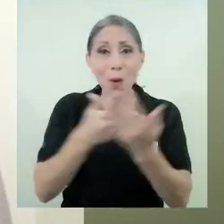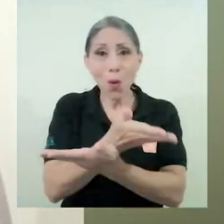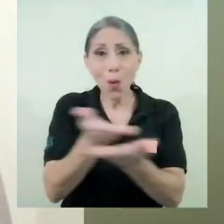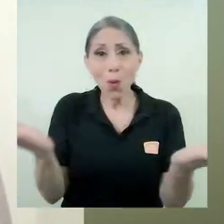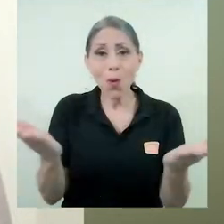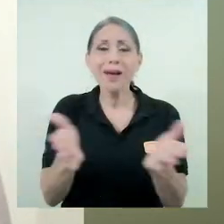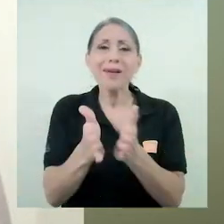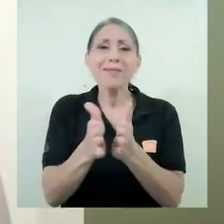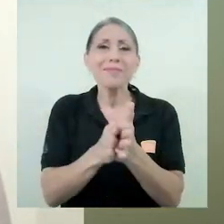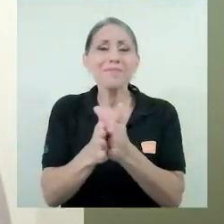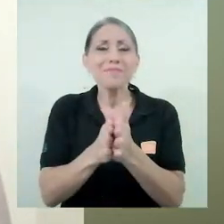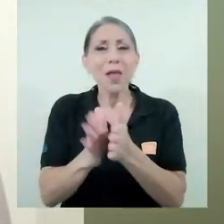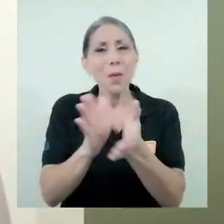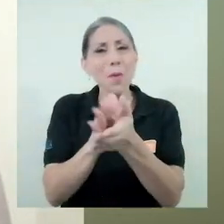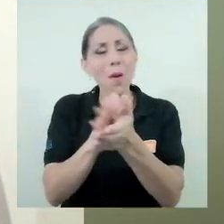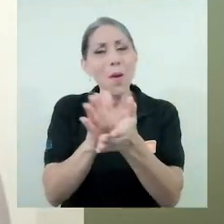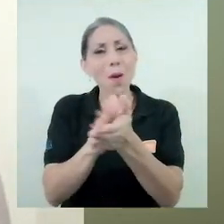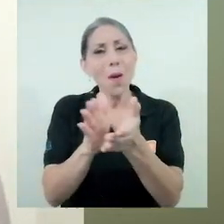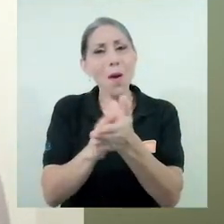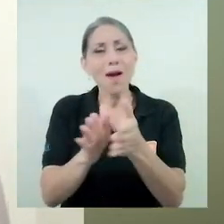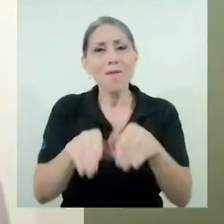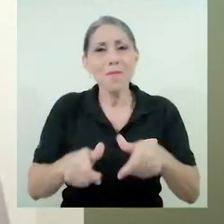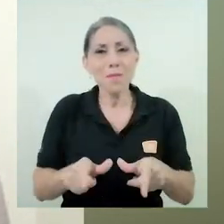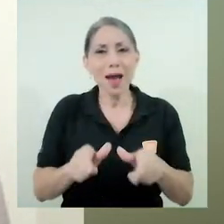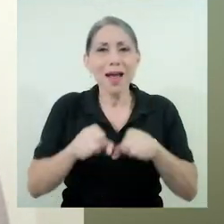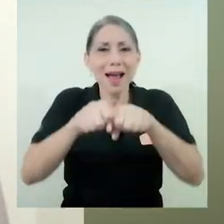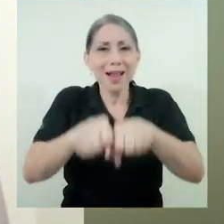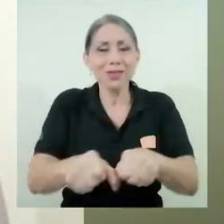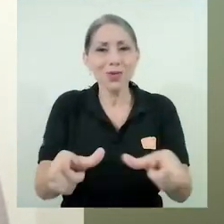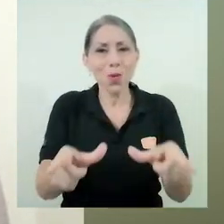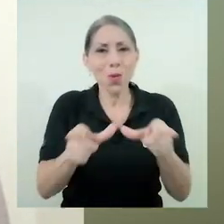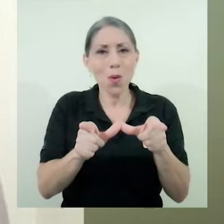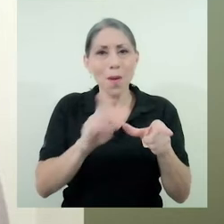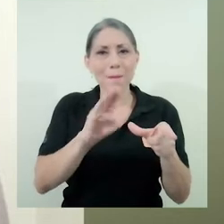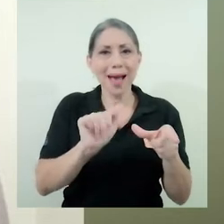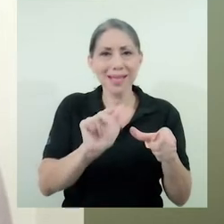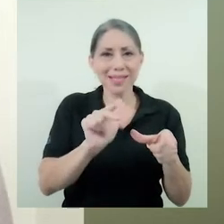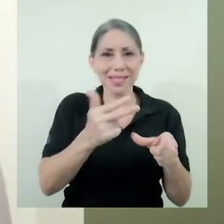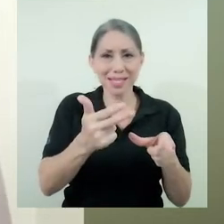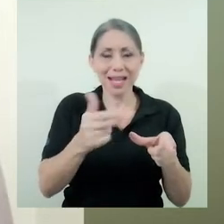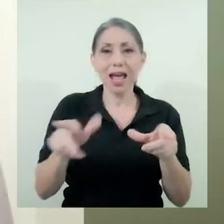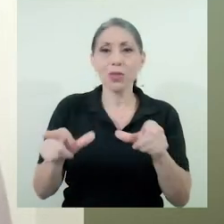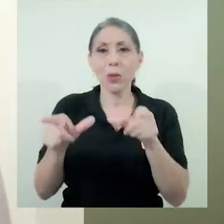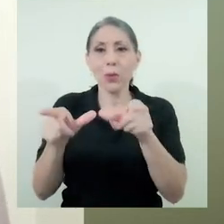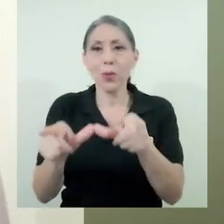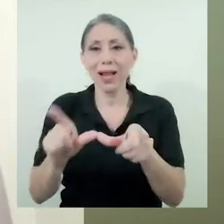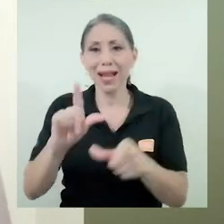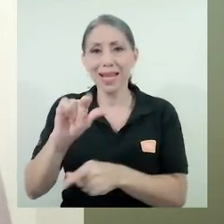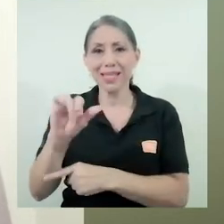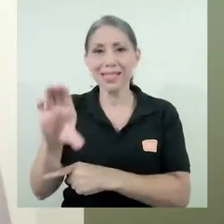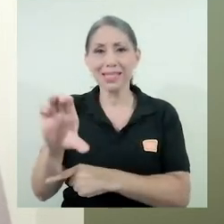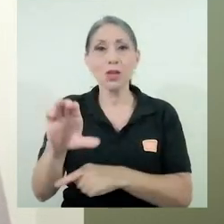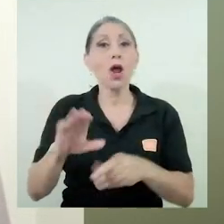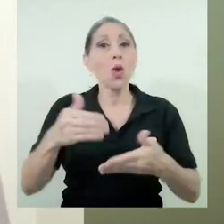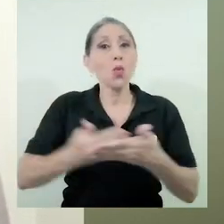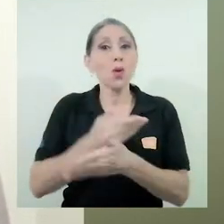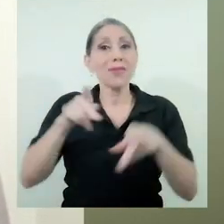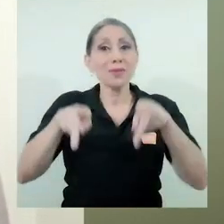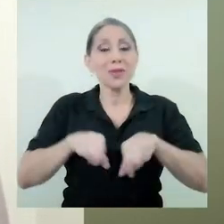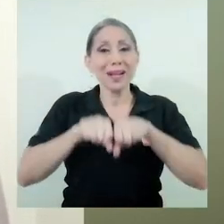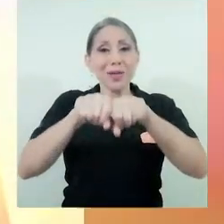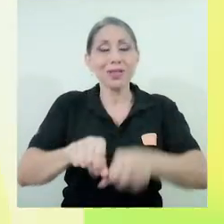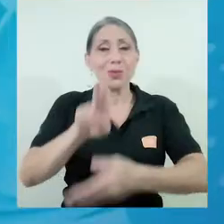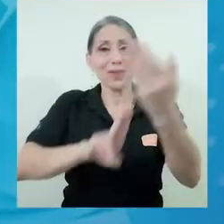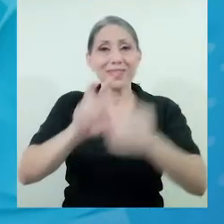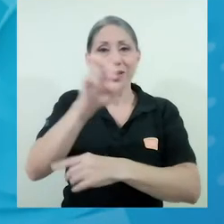aprovechar para felicitarlos por la graduación de bachillerato y de licenciatura, porque son nuevos graduados de la Universidad de